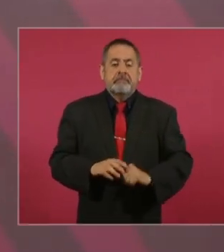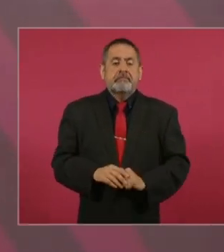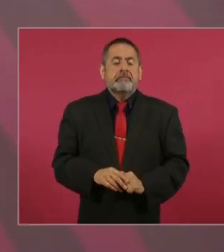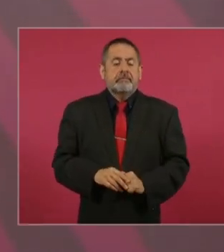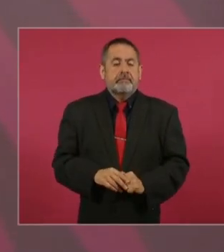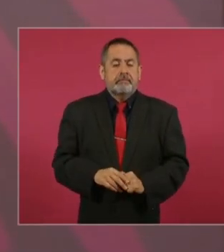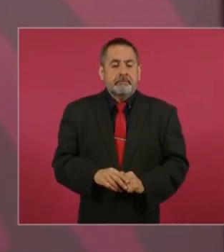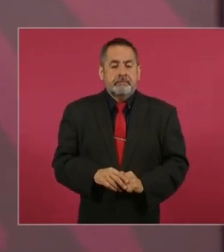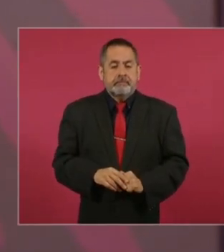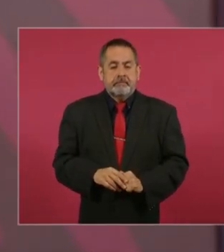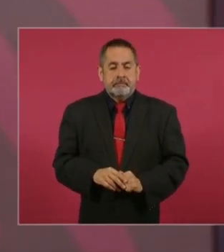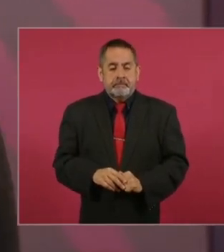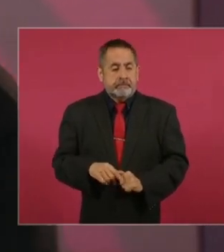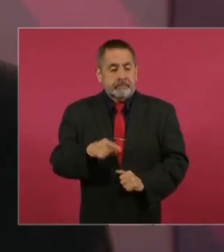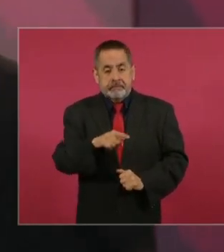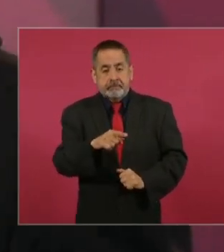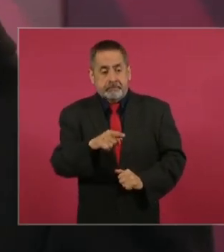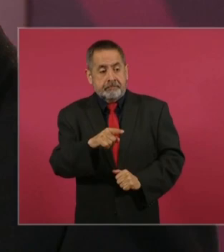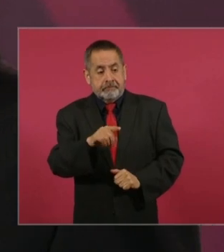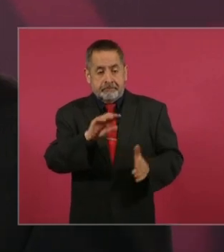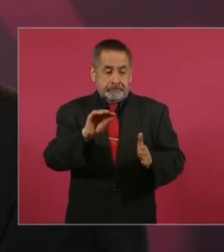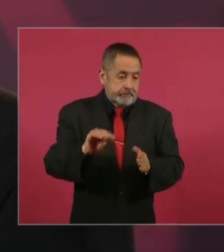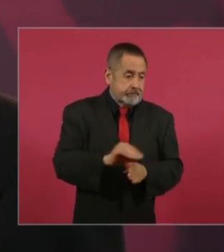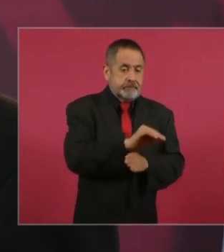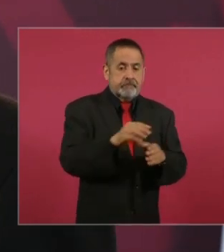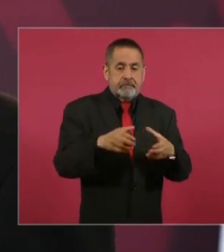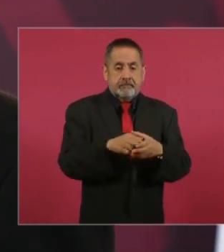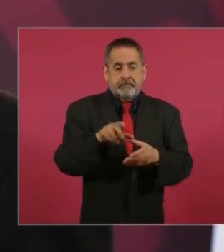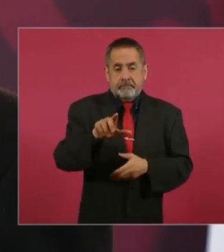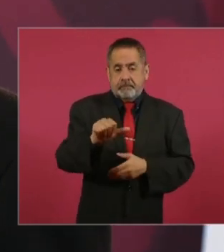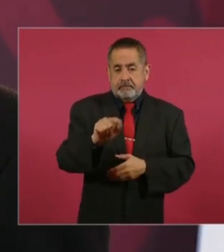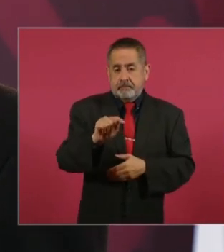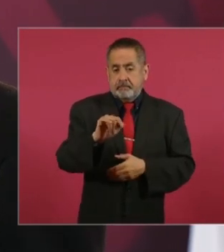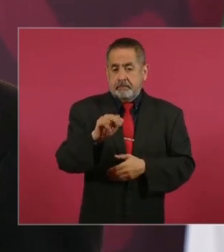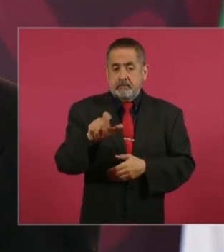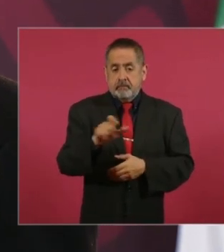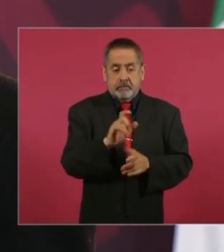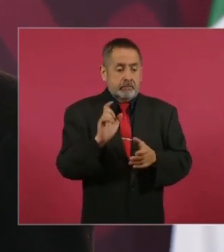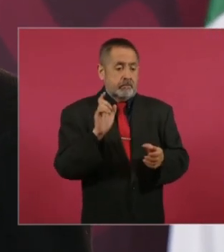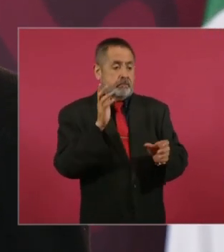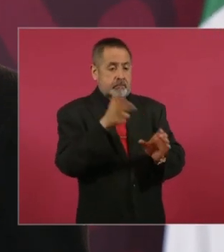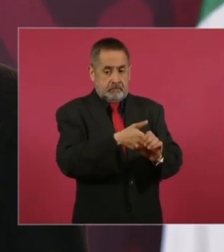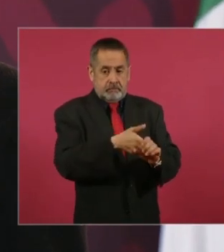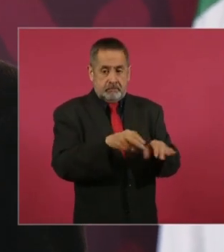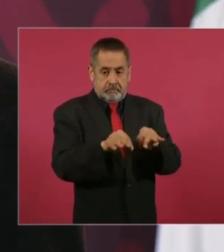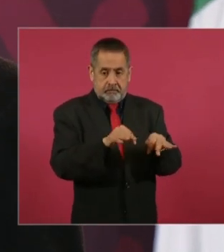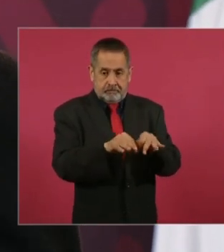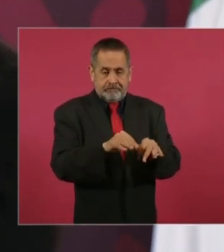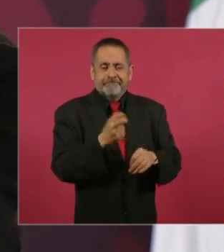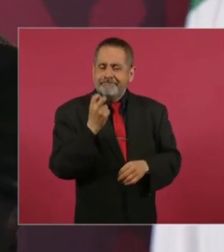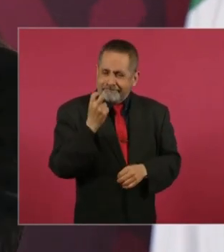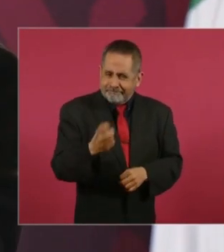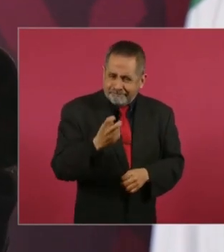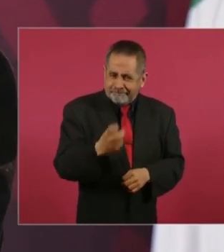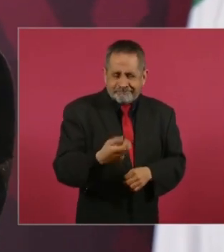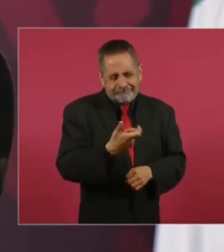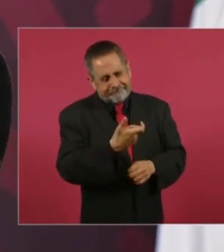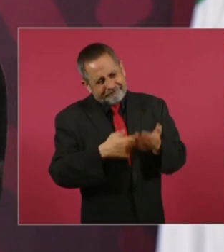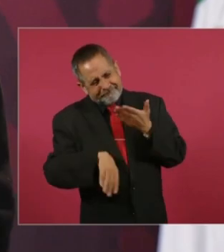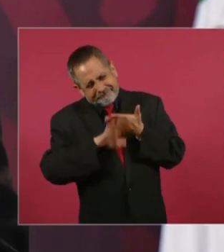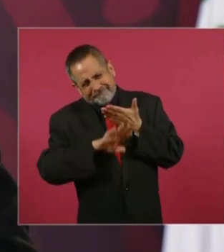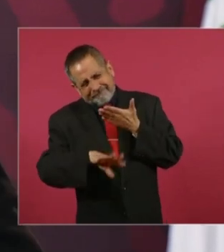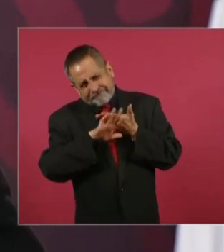pues iba a Latinos a eso, entonces eso